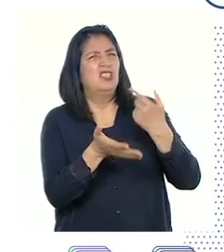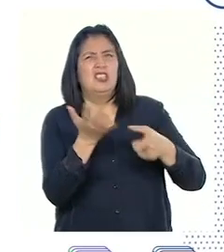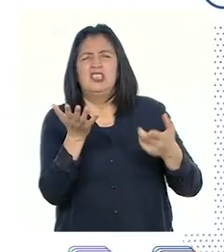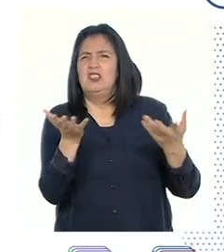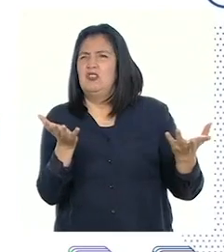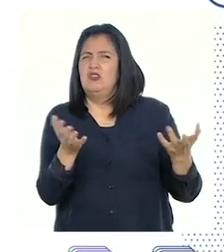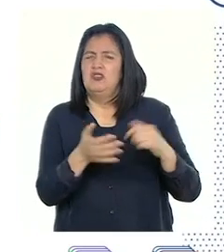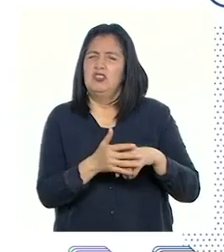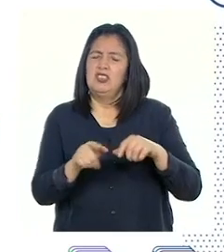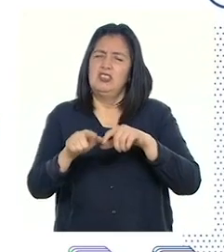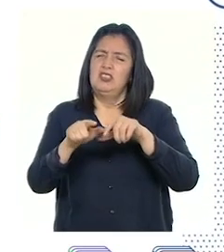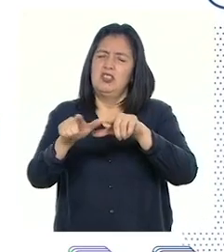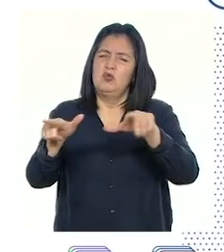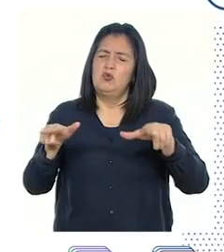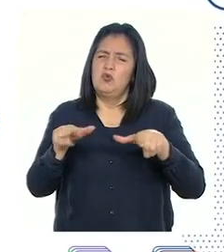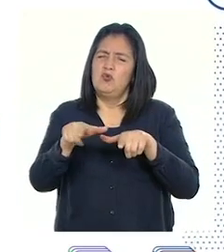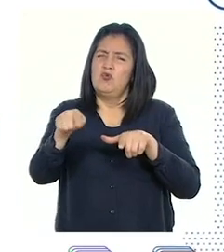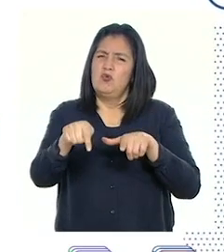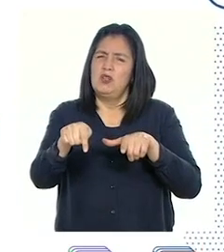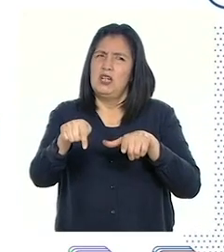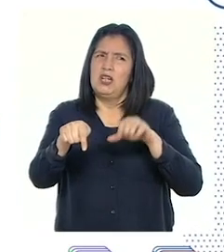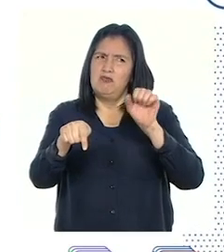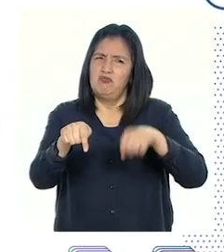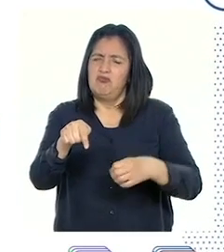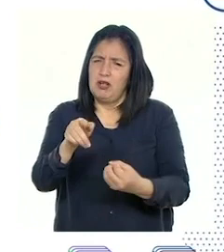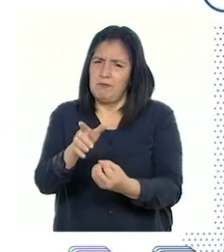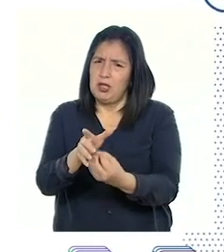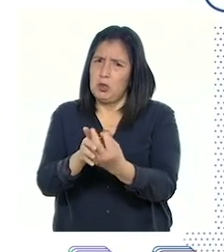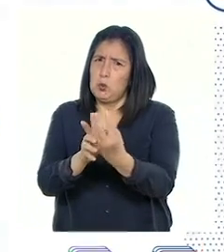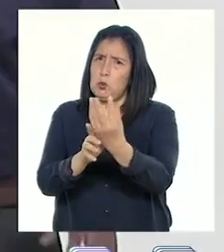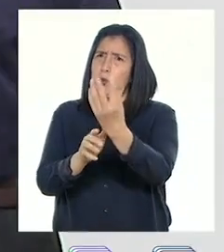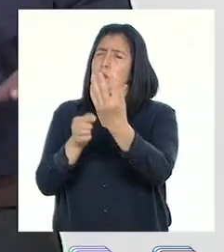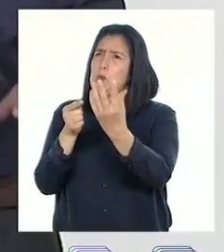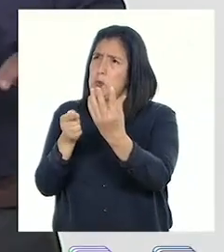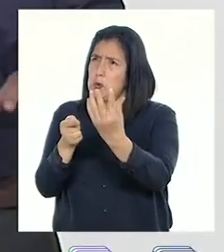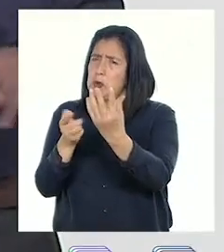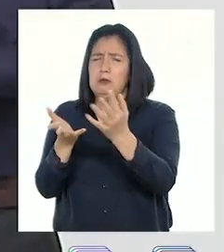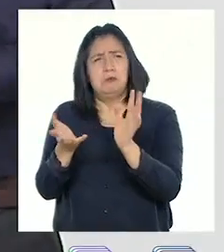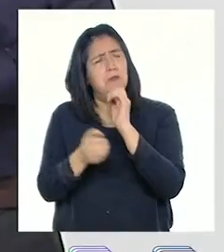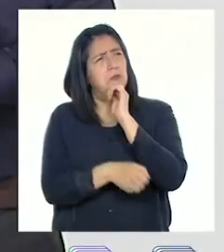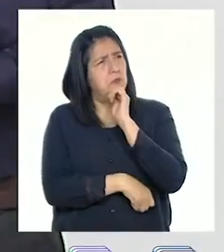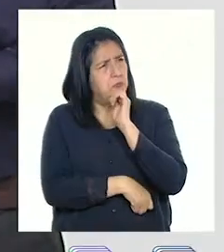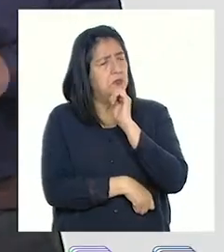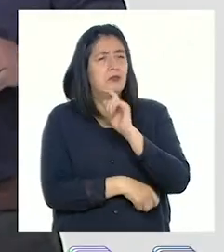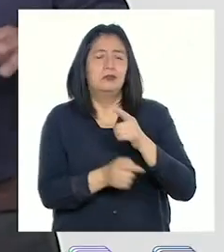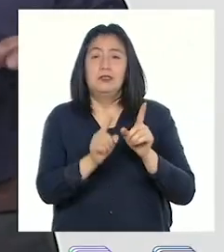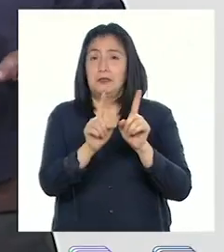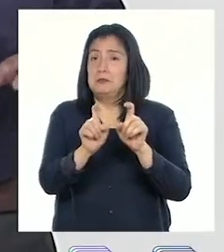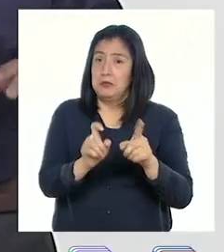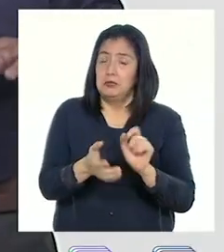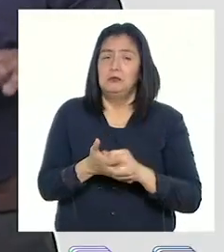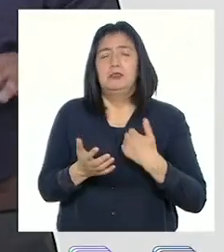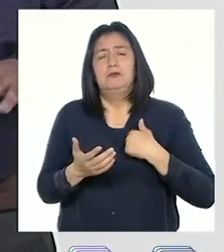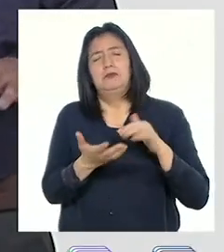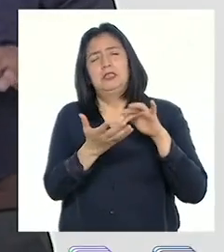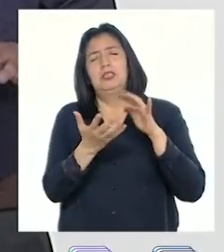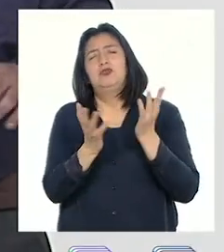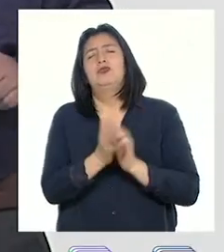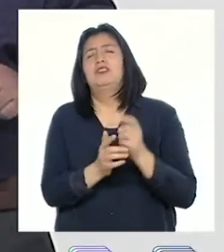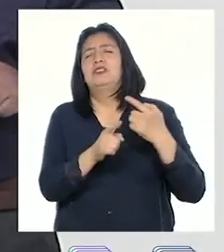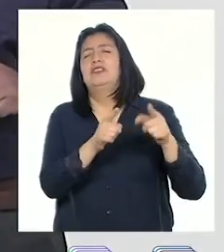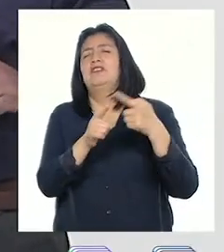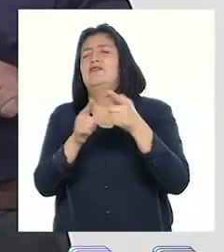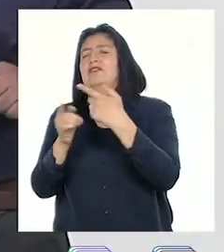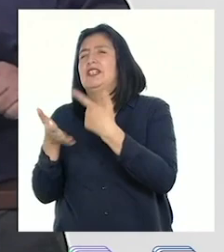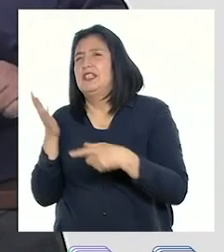elementos de una región hacen que una planta pueda crecer. A partir de esta pregunta, mis estudiantes propusieron